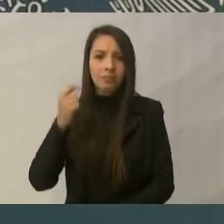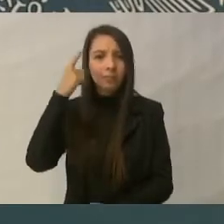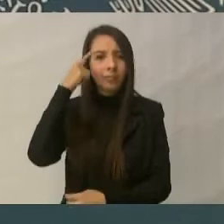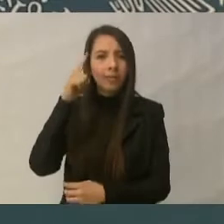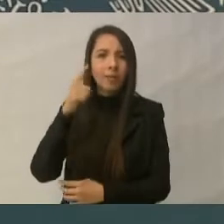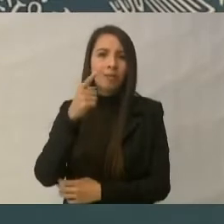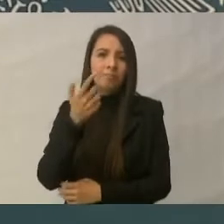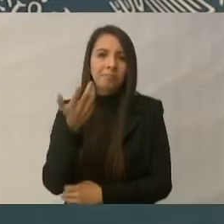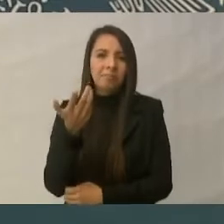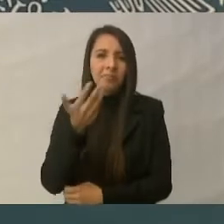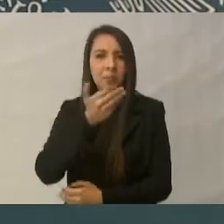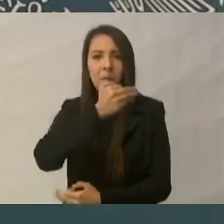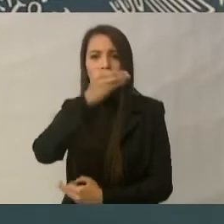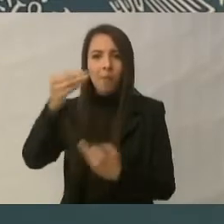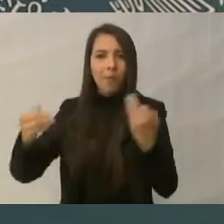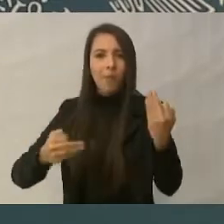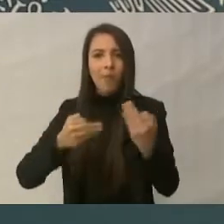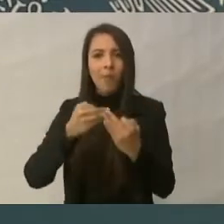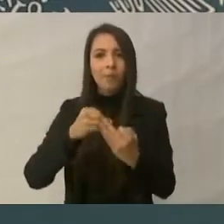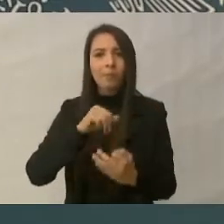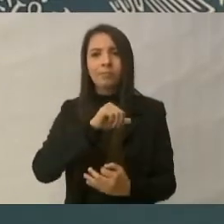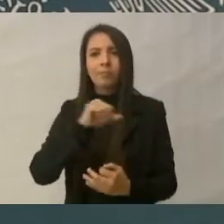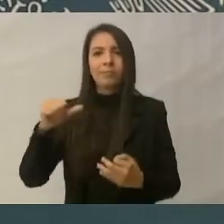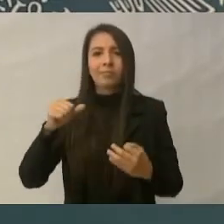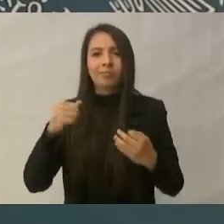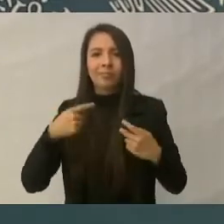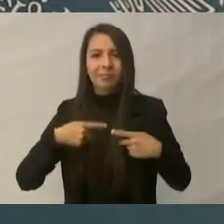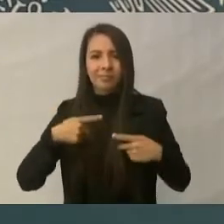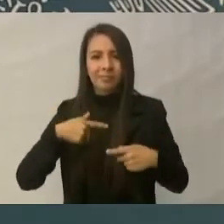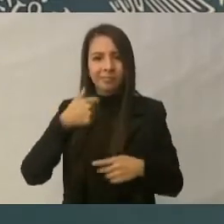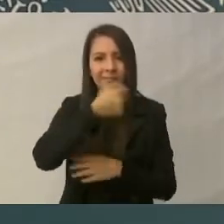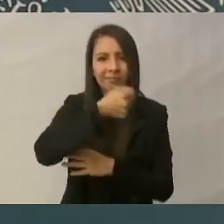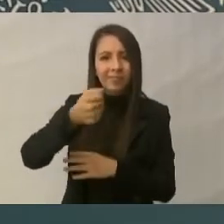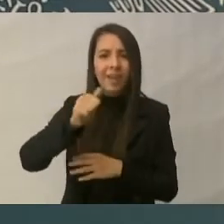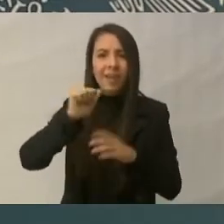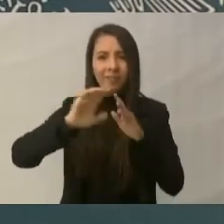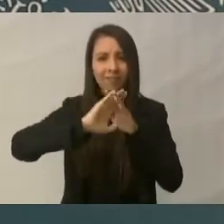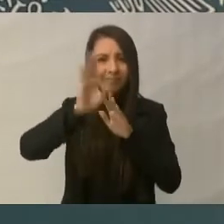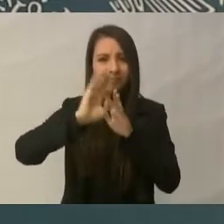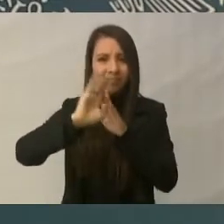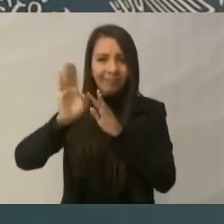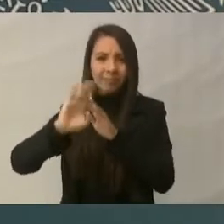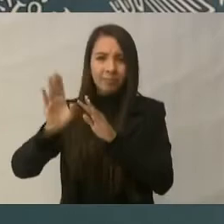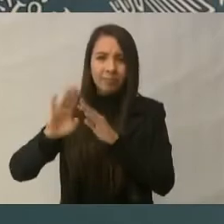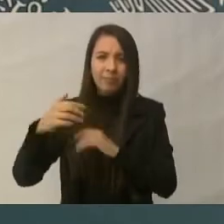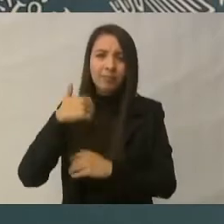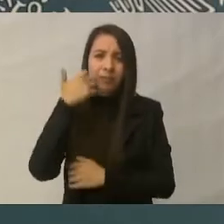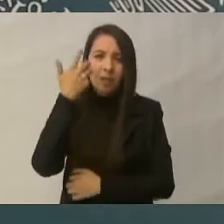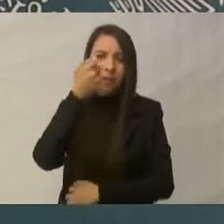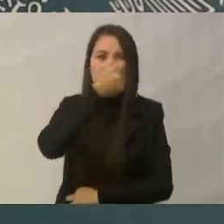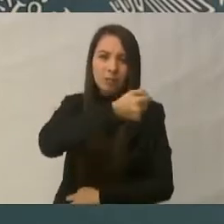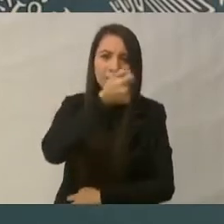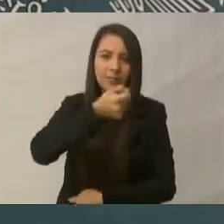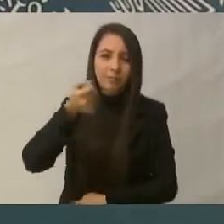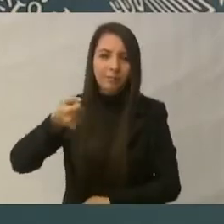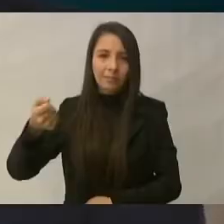todos nuestros paisanos migrantes. y no sólo